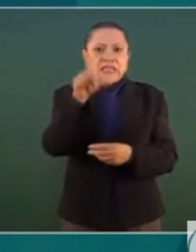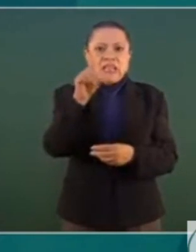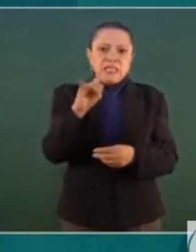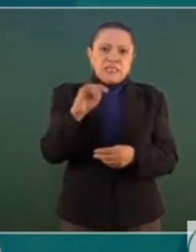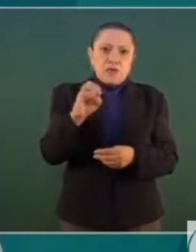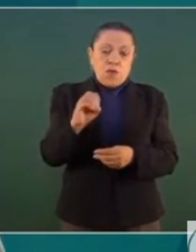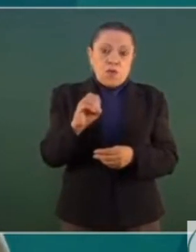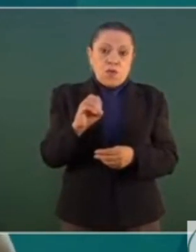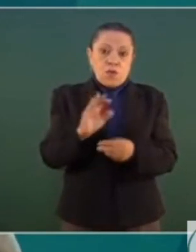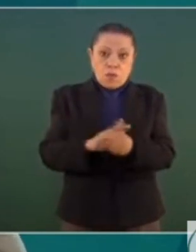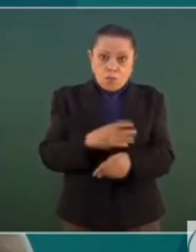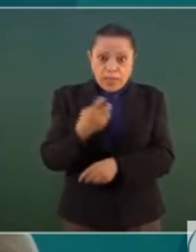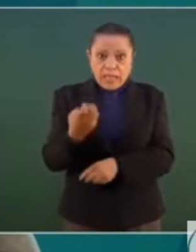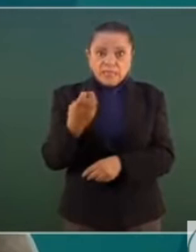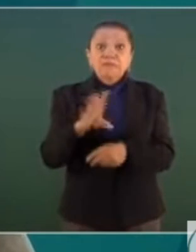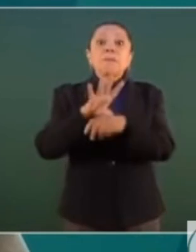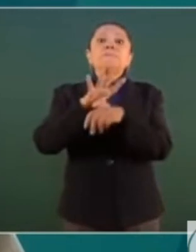Y esto nos permite